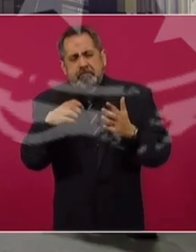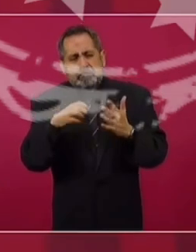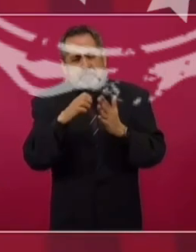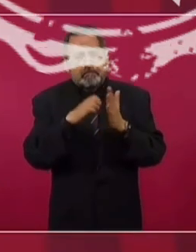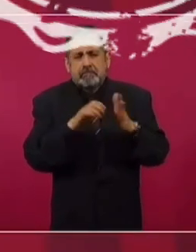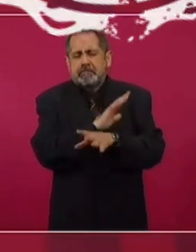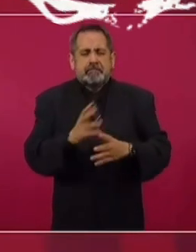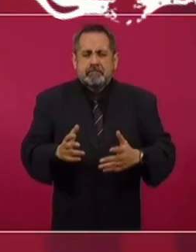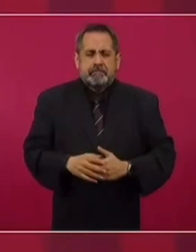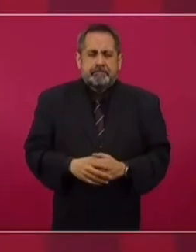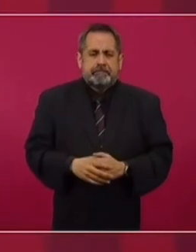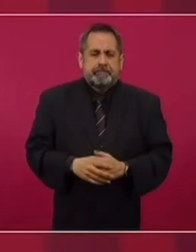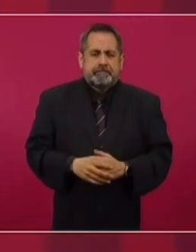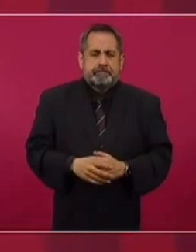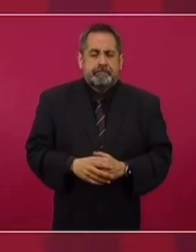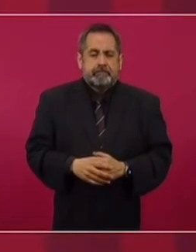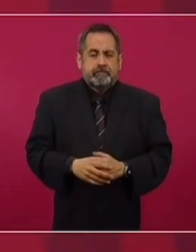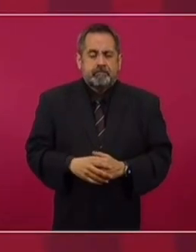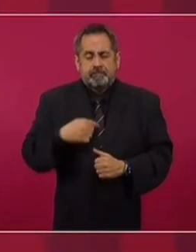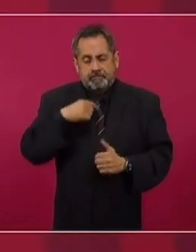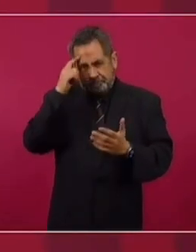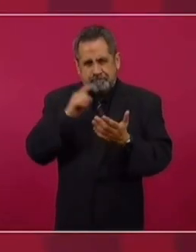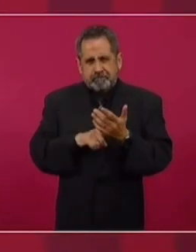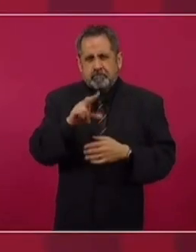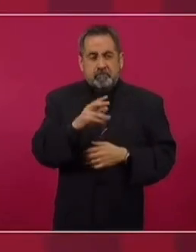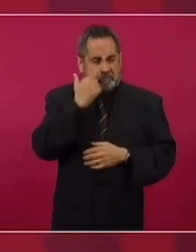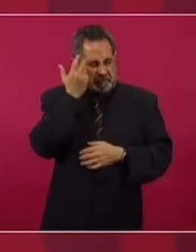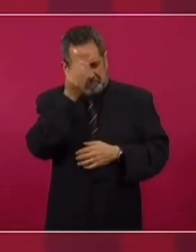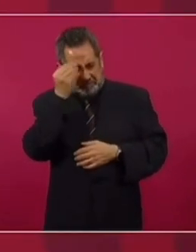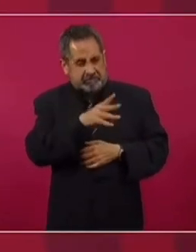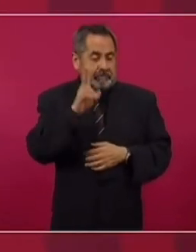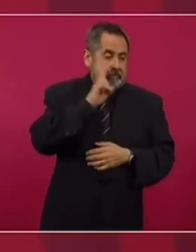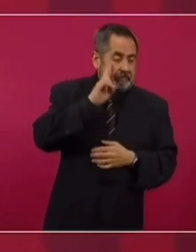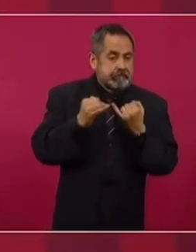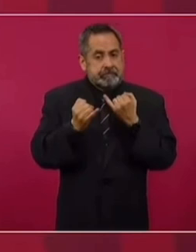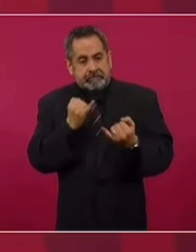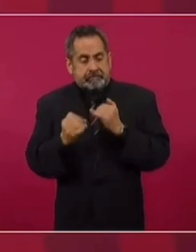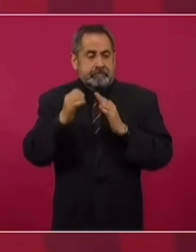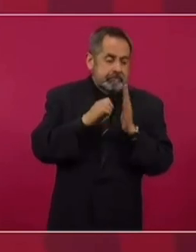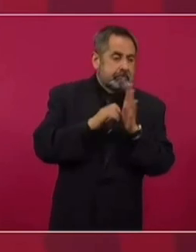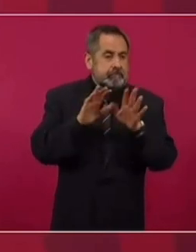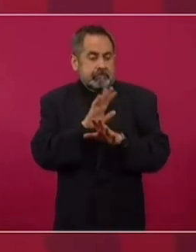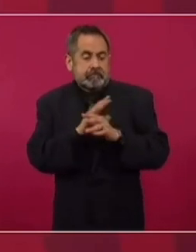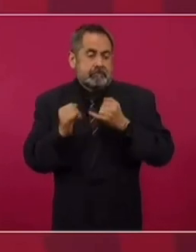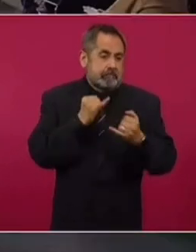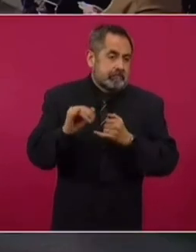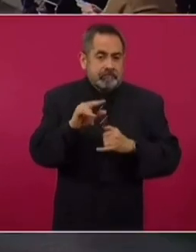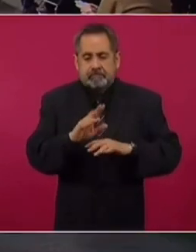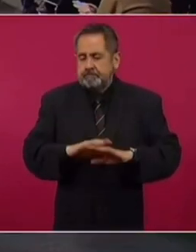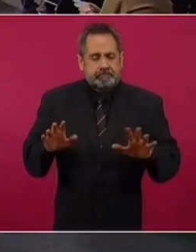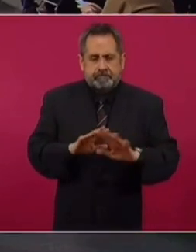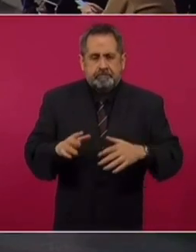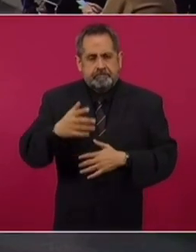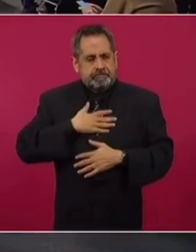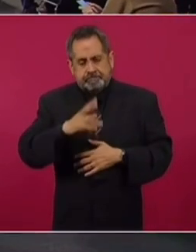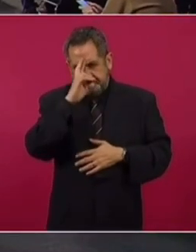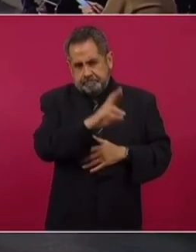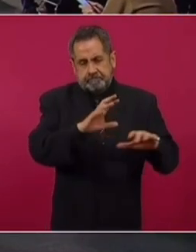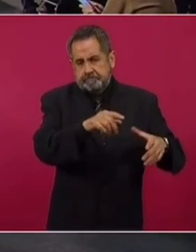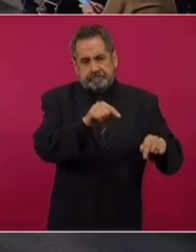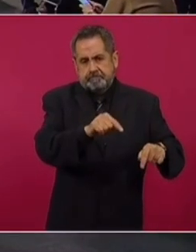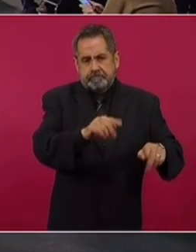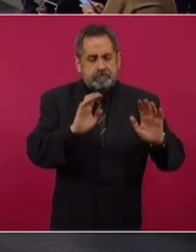Bueno, yo creo que no es un asunto de intención o de adivinar si se van a modificar los estatutos. Nosotros somos respetuosos,